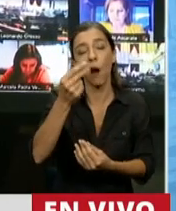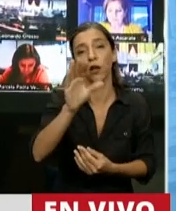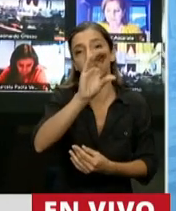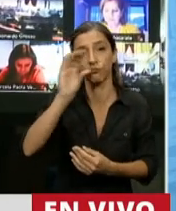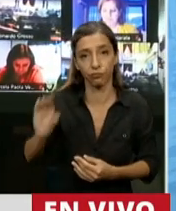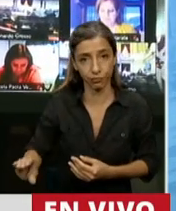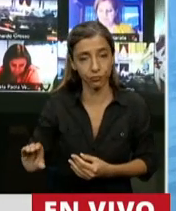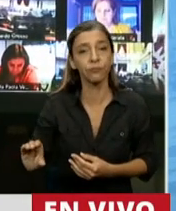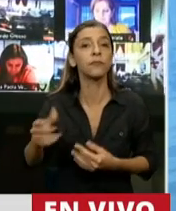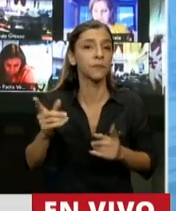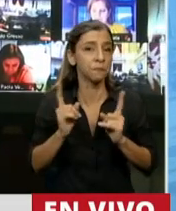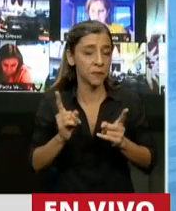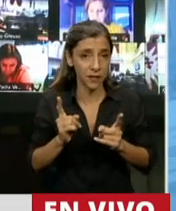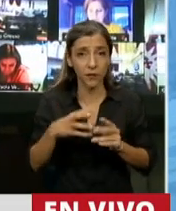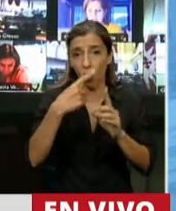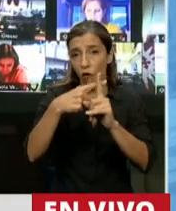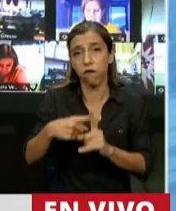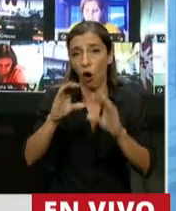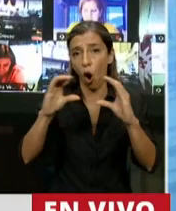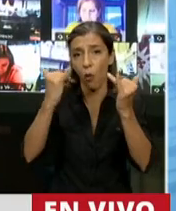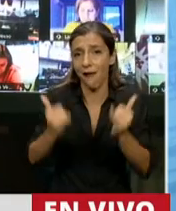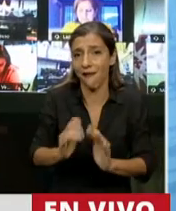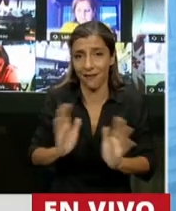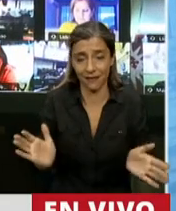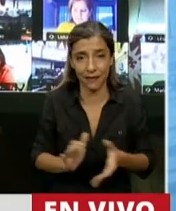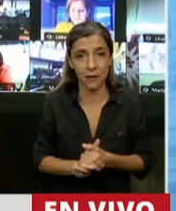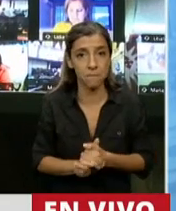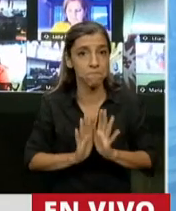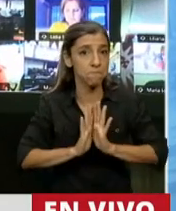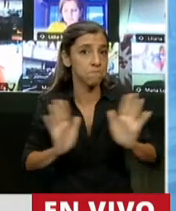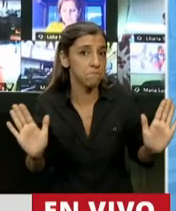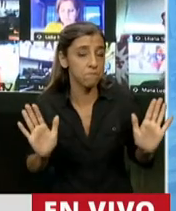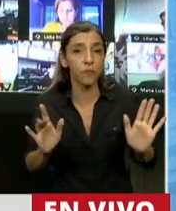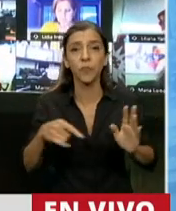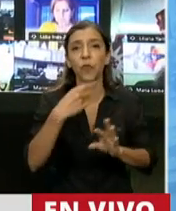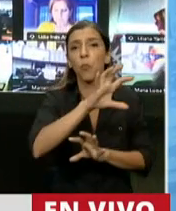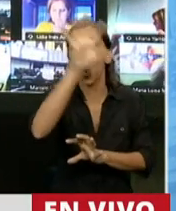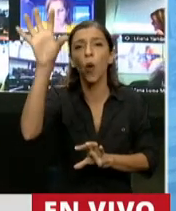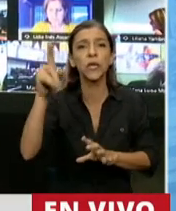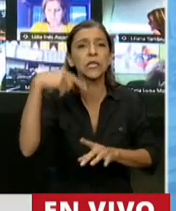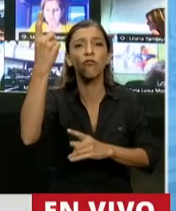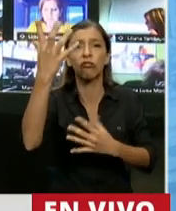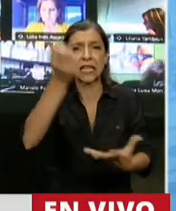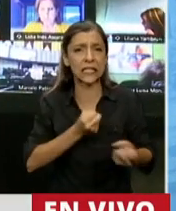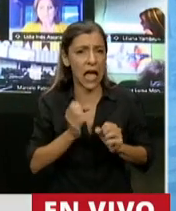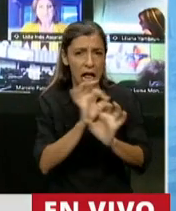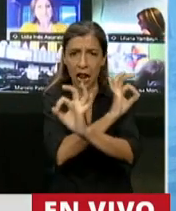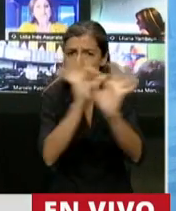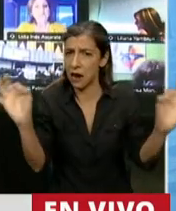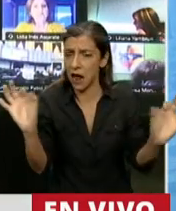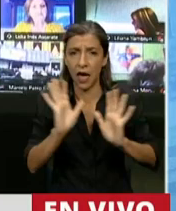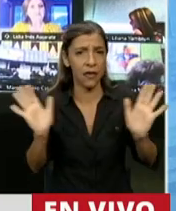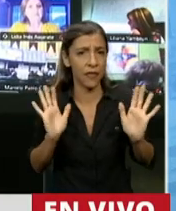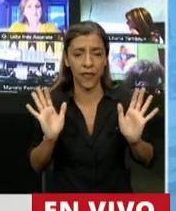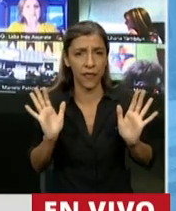coparticipación. Y claramente no hubo ninguna afectación a los recursos de ninguna provincia argentina, el saldo es neutro.